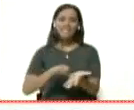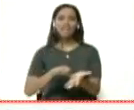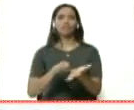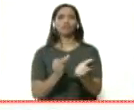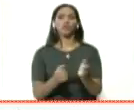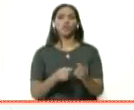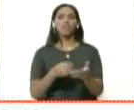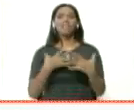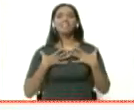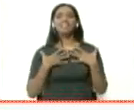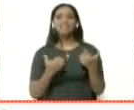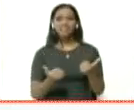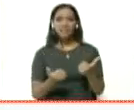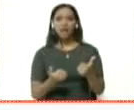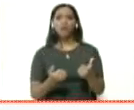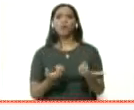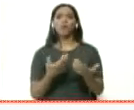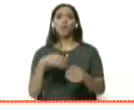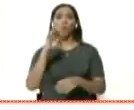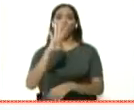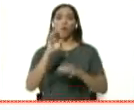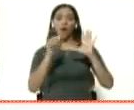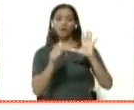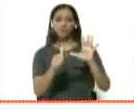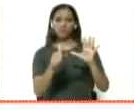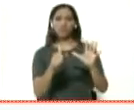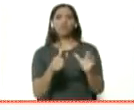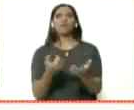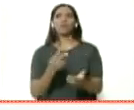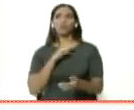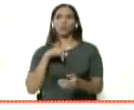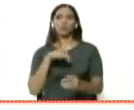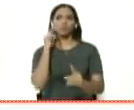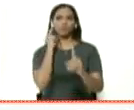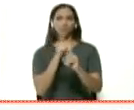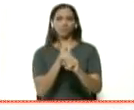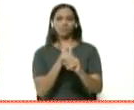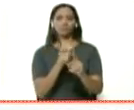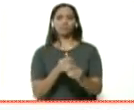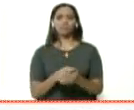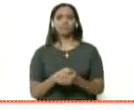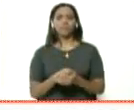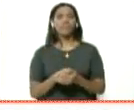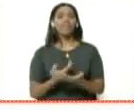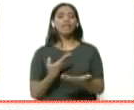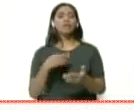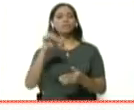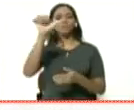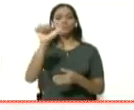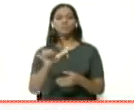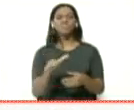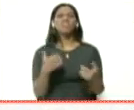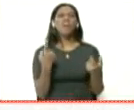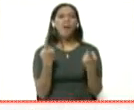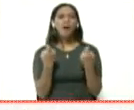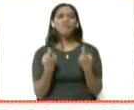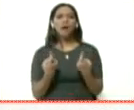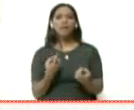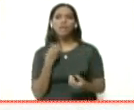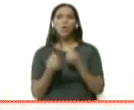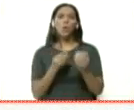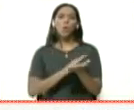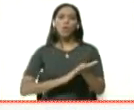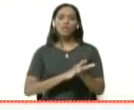establecimientos de salud centinela, los 46 que hemos destinado para tal fin, y verificar qué hace falta, cómo